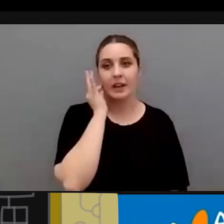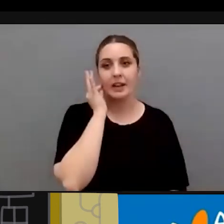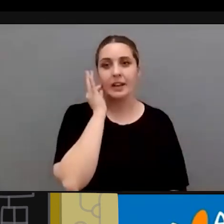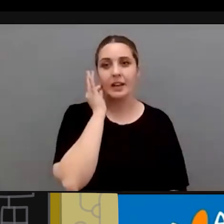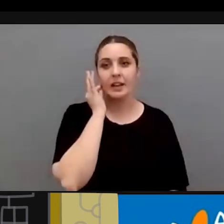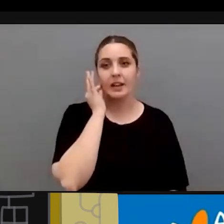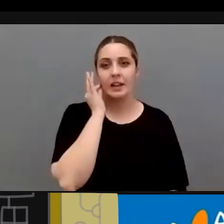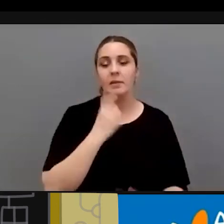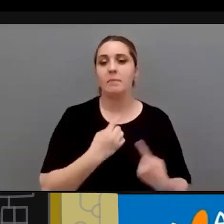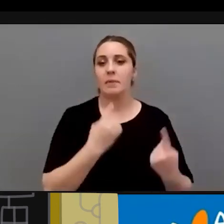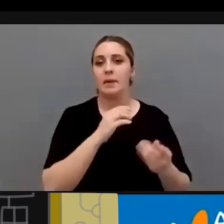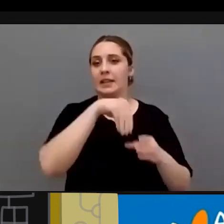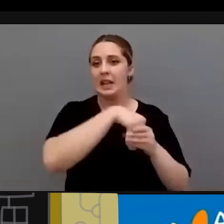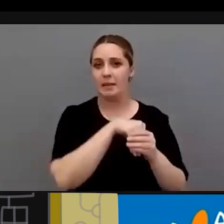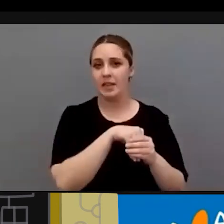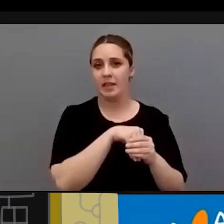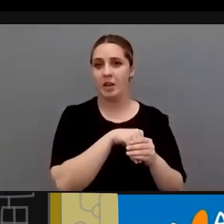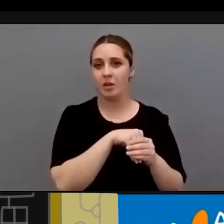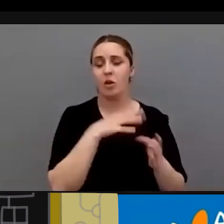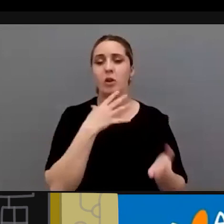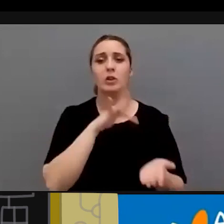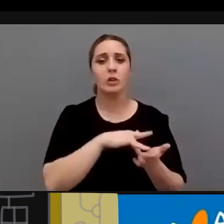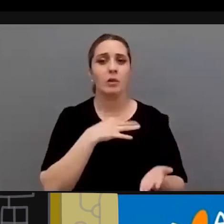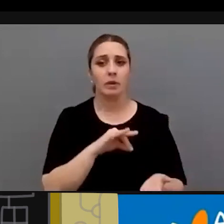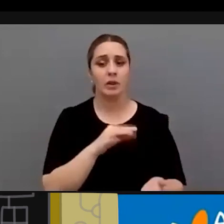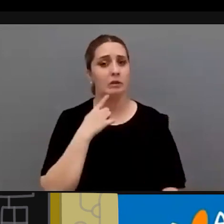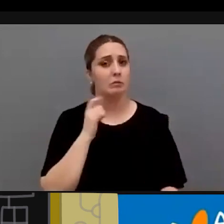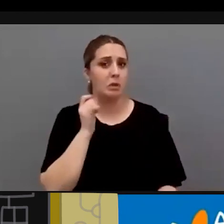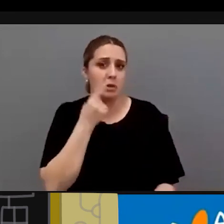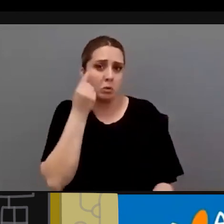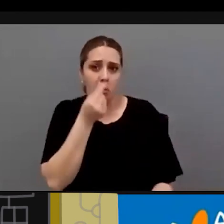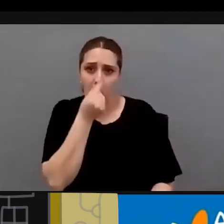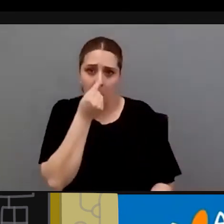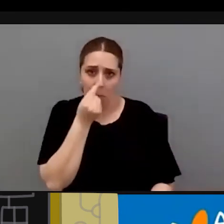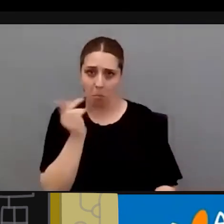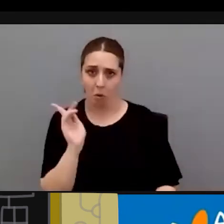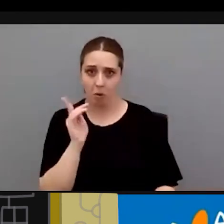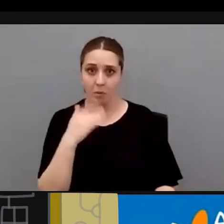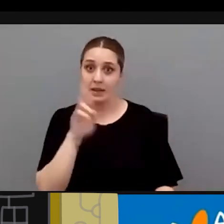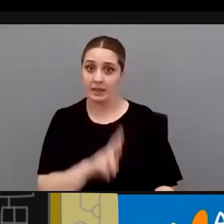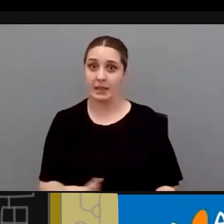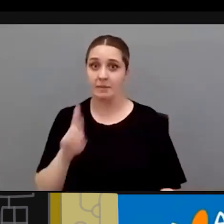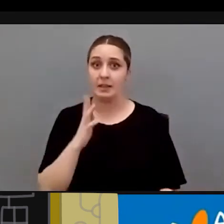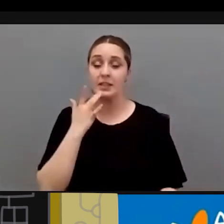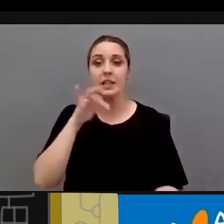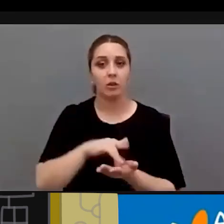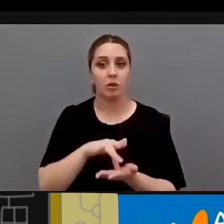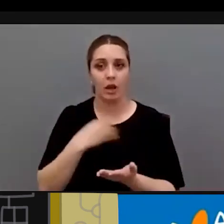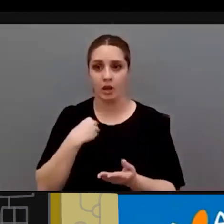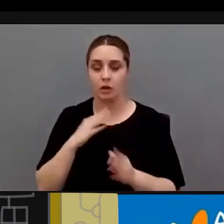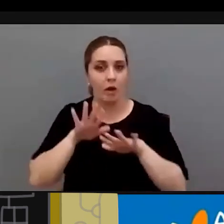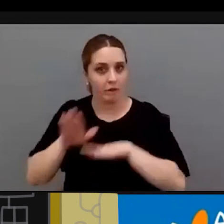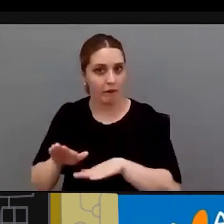servicio a la primera intervención puede ocurrir pero yo creo que muy poco ya y además insisto cuando es así que yo estoy completamente a favor